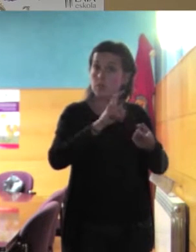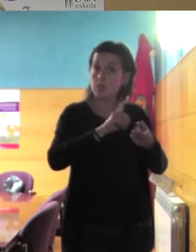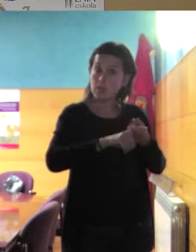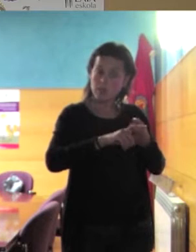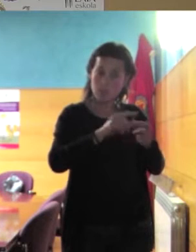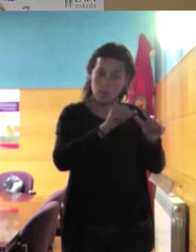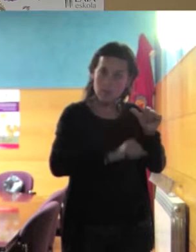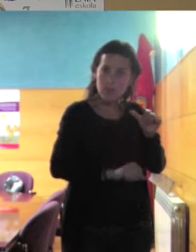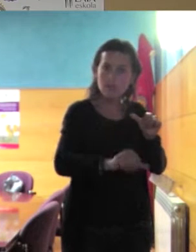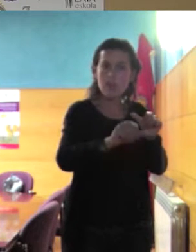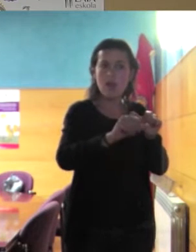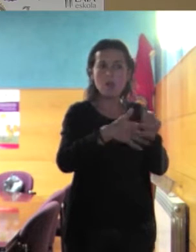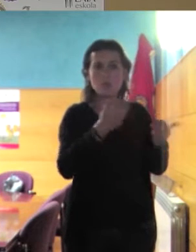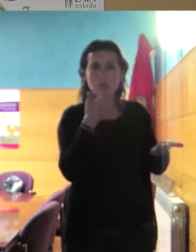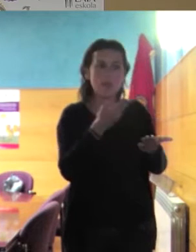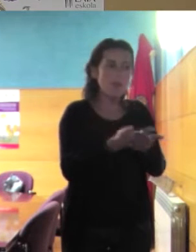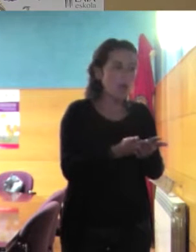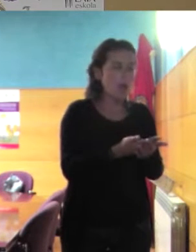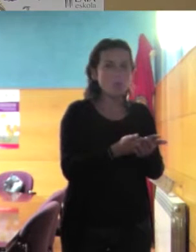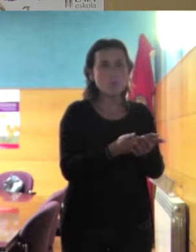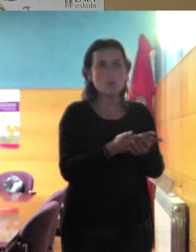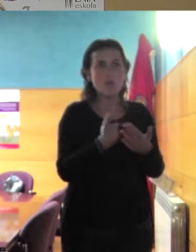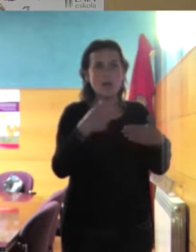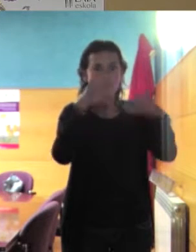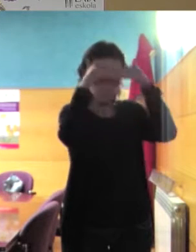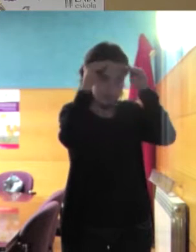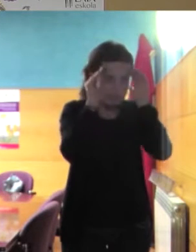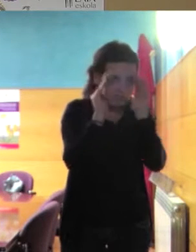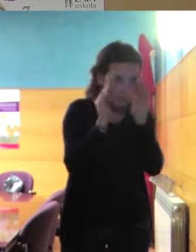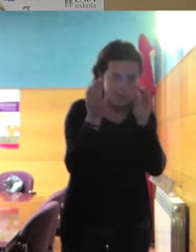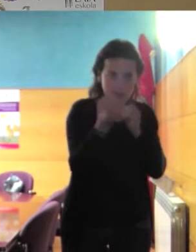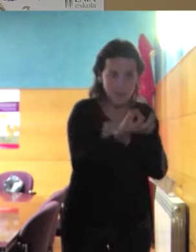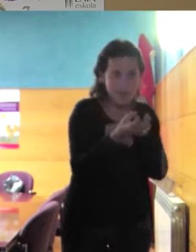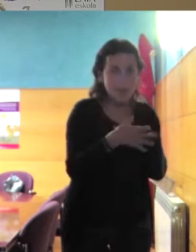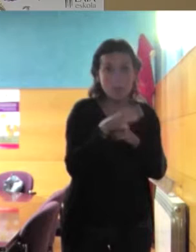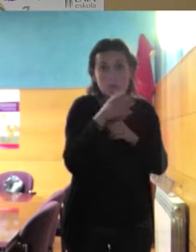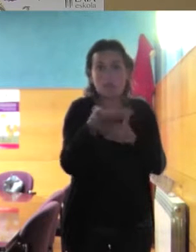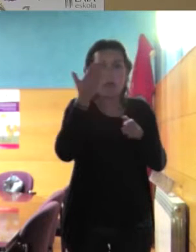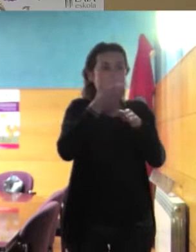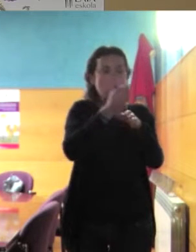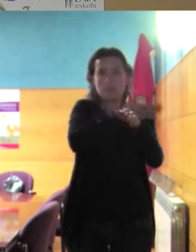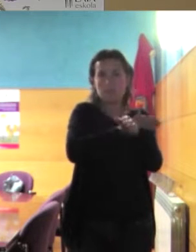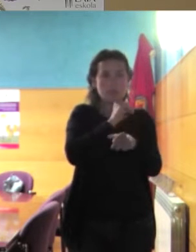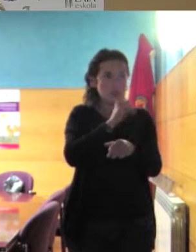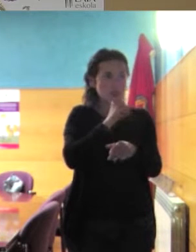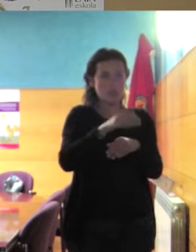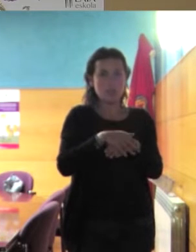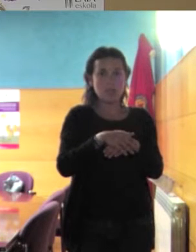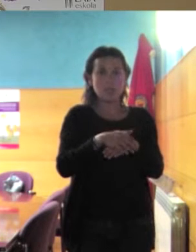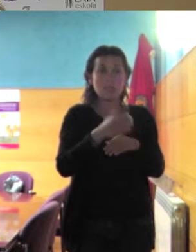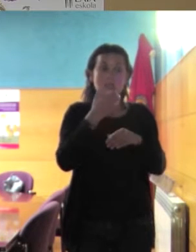patriarcales como es la de que se ponga el pañuelo por ejemplo que ya no se lo quería poner y cuando se lo pone